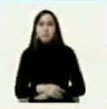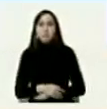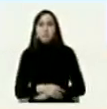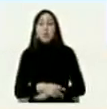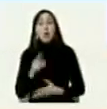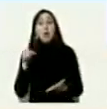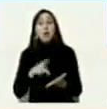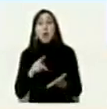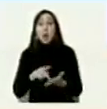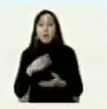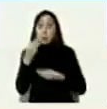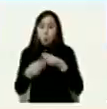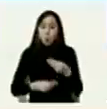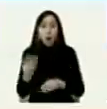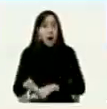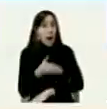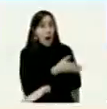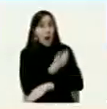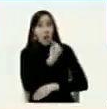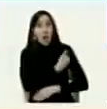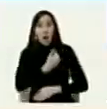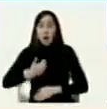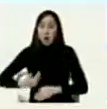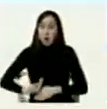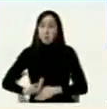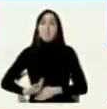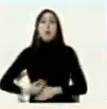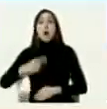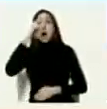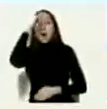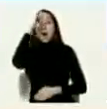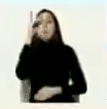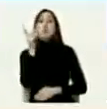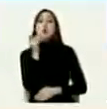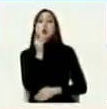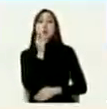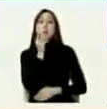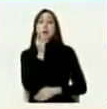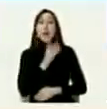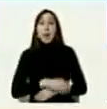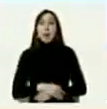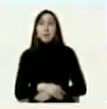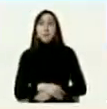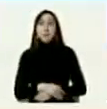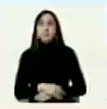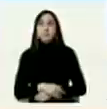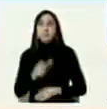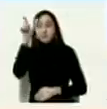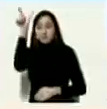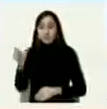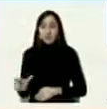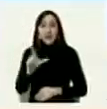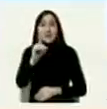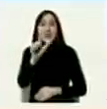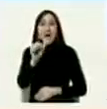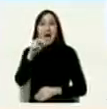participación del entonces presidente de la república dominicana Danilo Medina